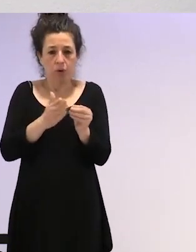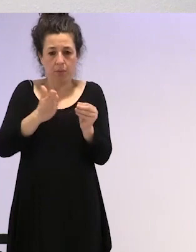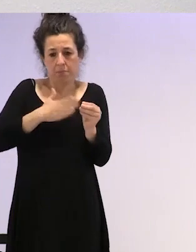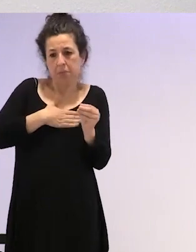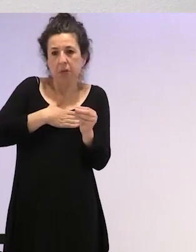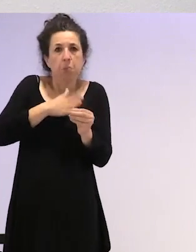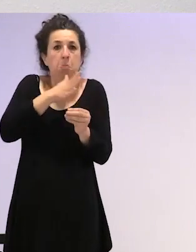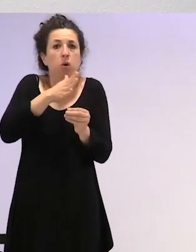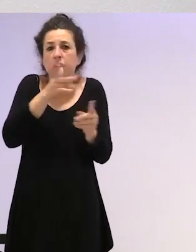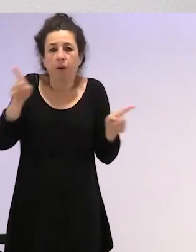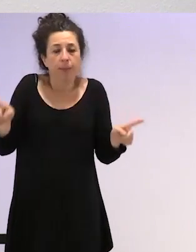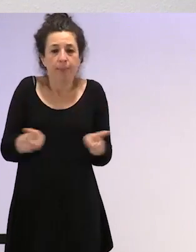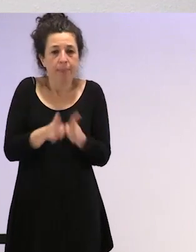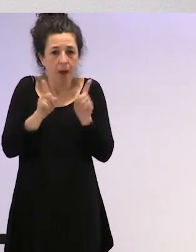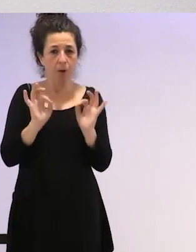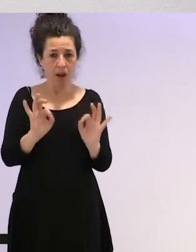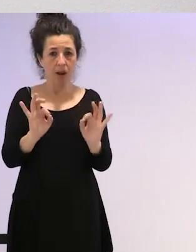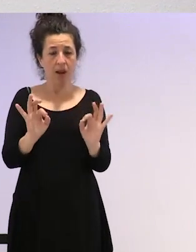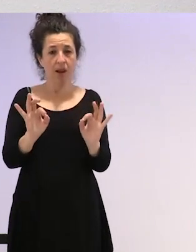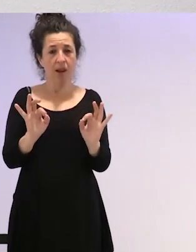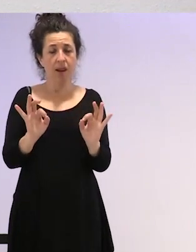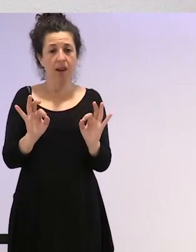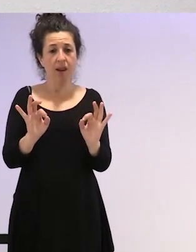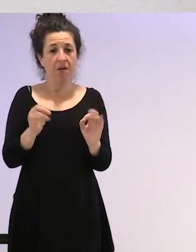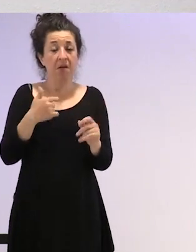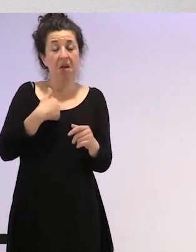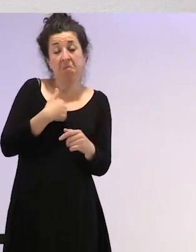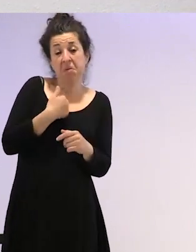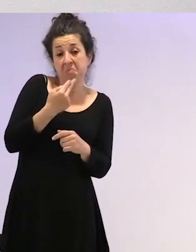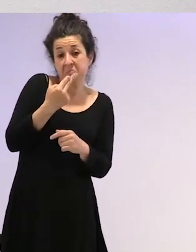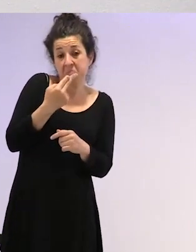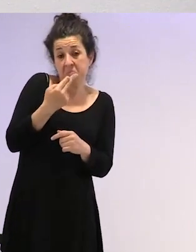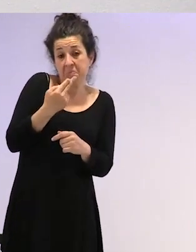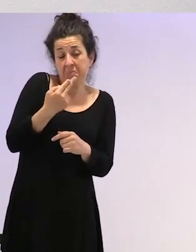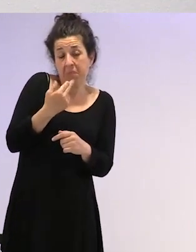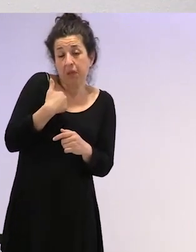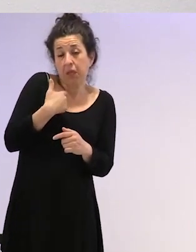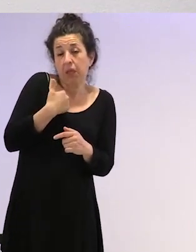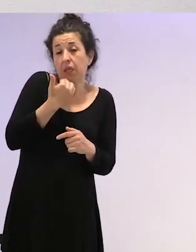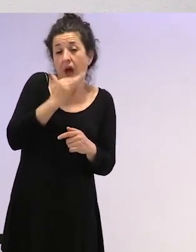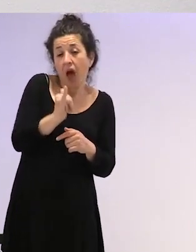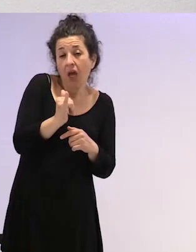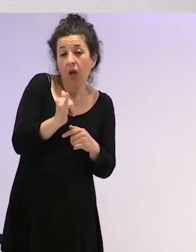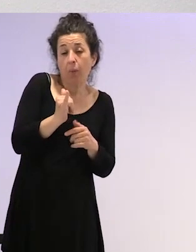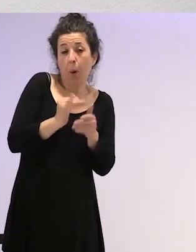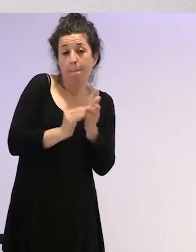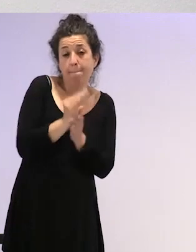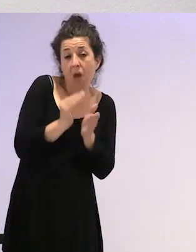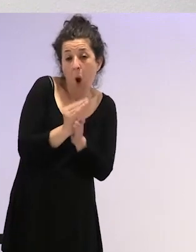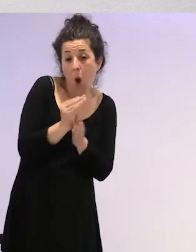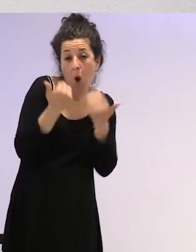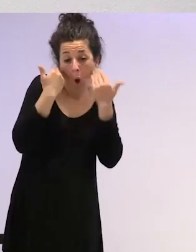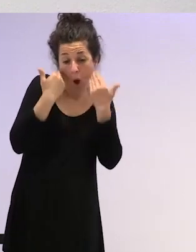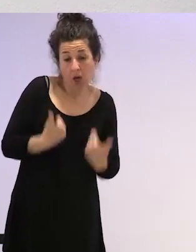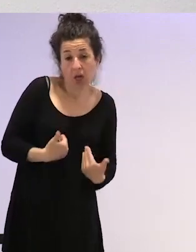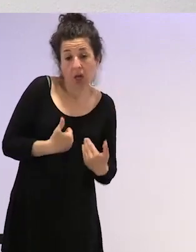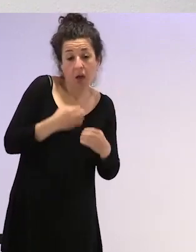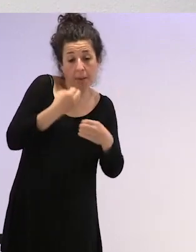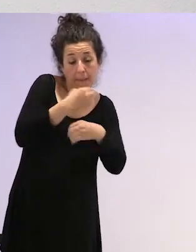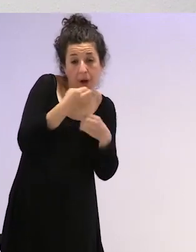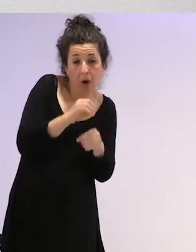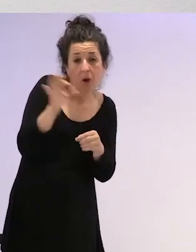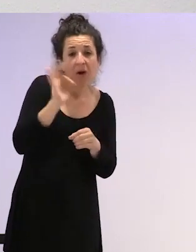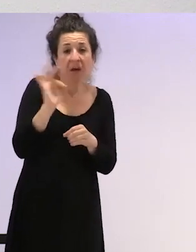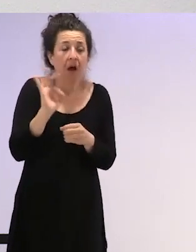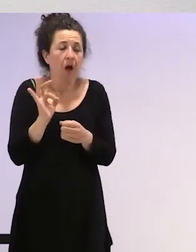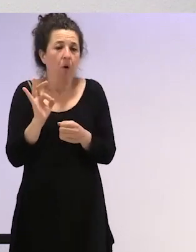conclusiones y no me interesa tanto si tiene una base biológica o no. Ni es cierto 100% el